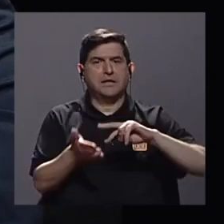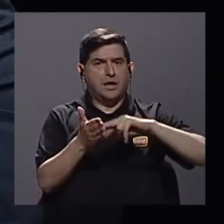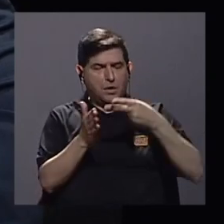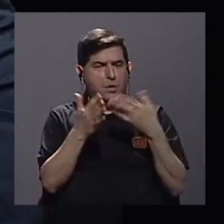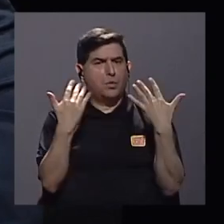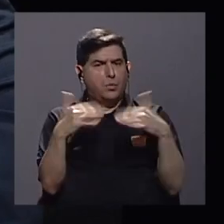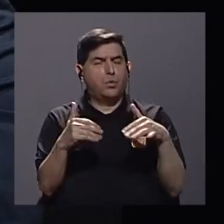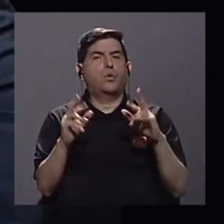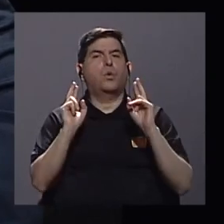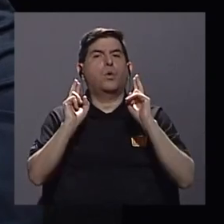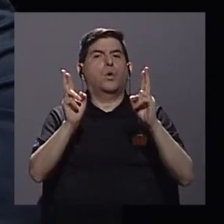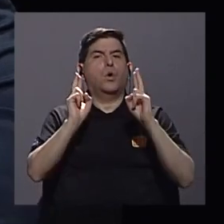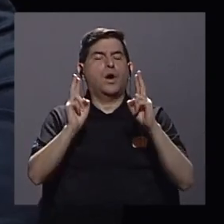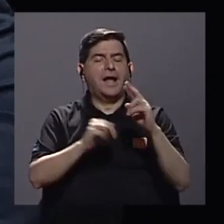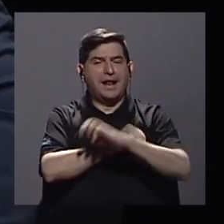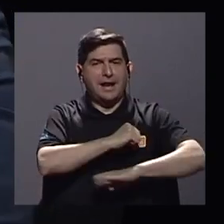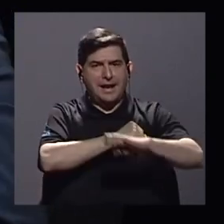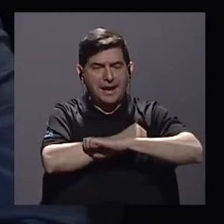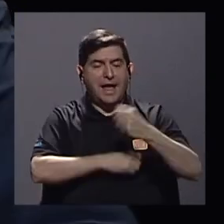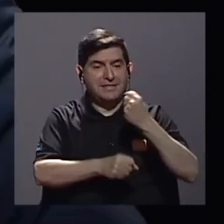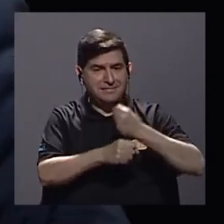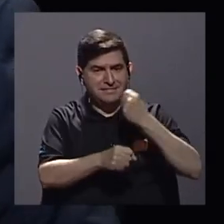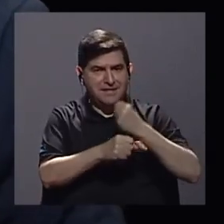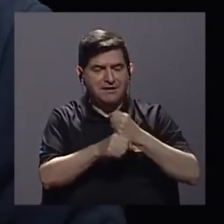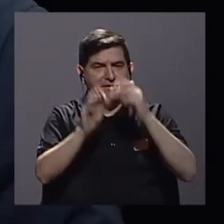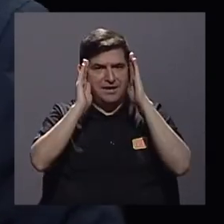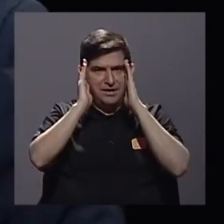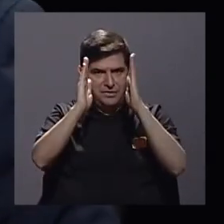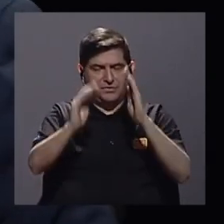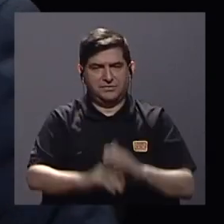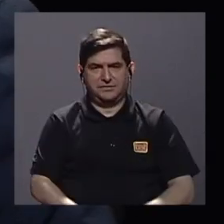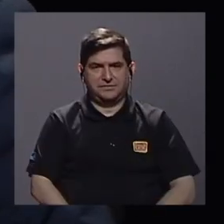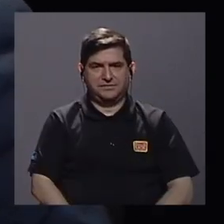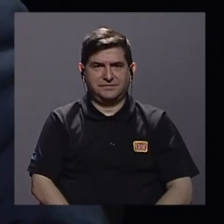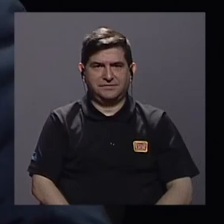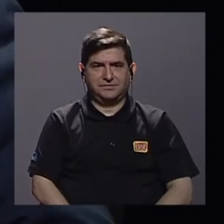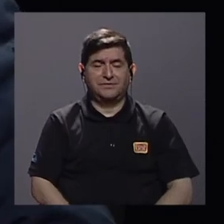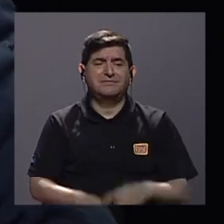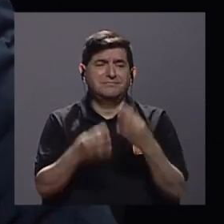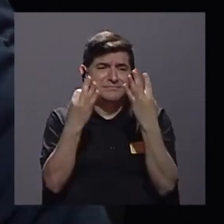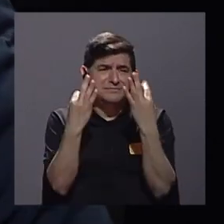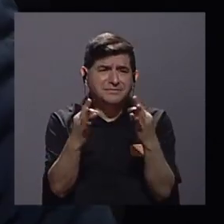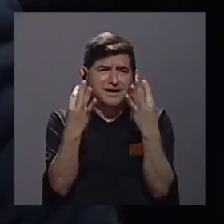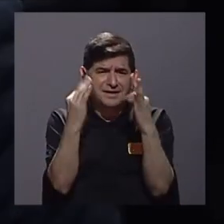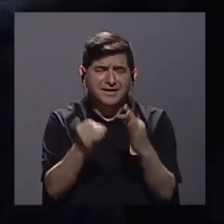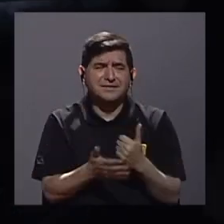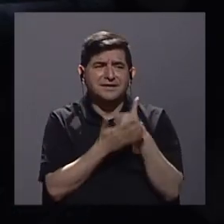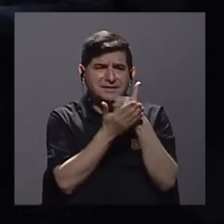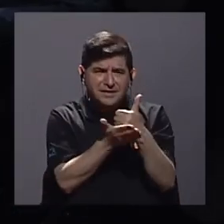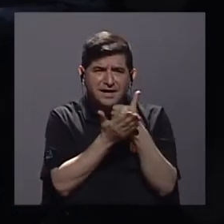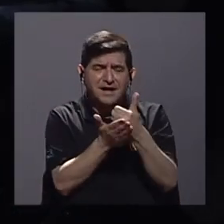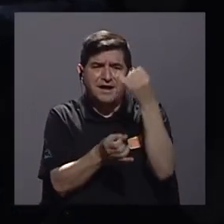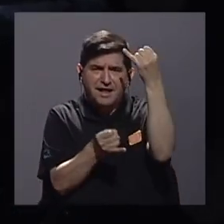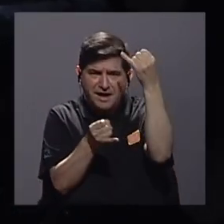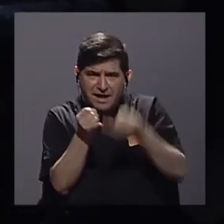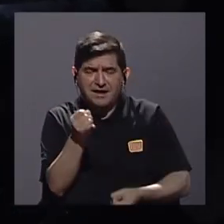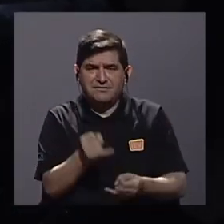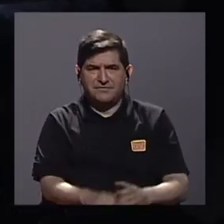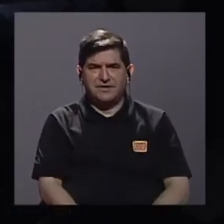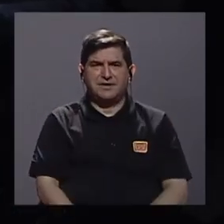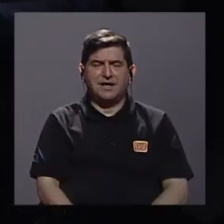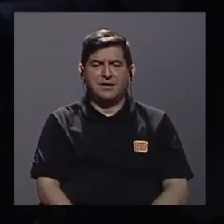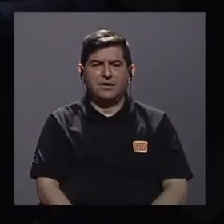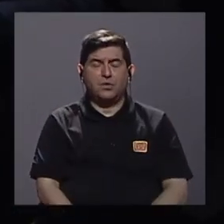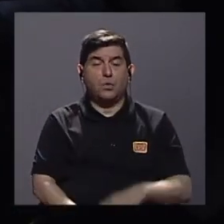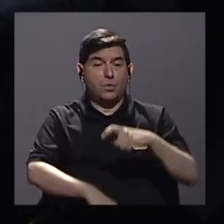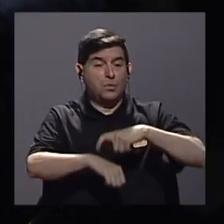ojalá que el estado haga la tarea de ponerle atención y tratar de colaborar al final con el